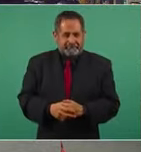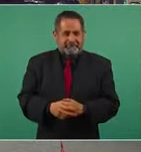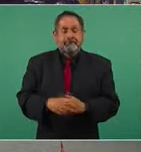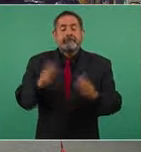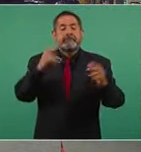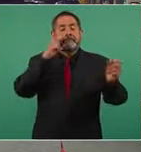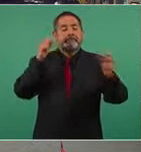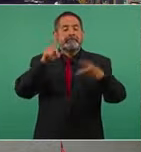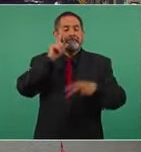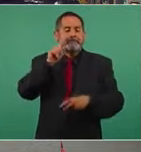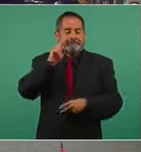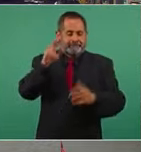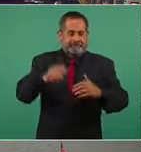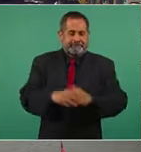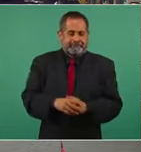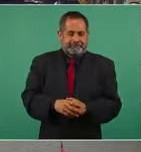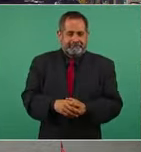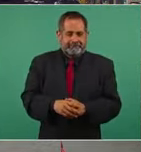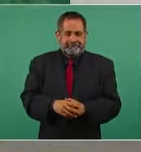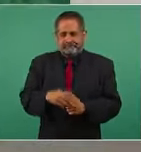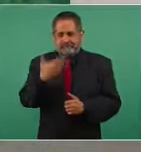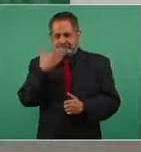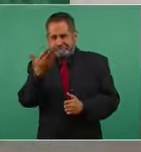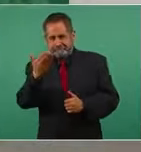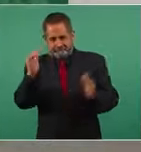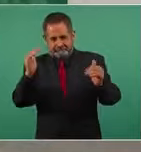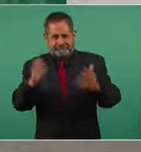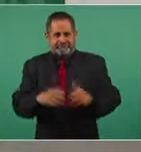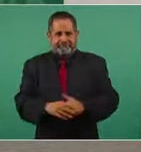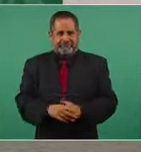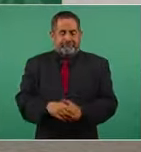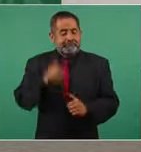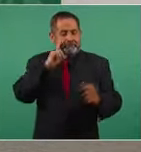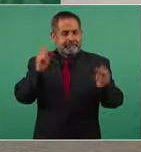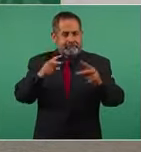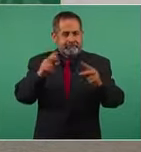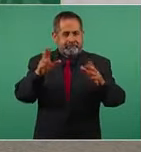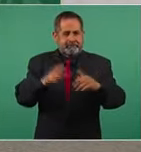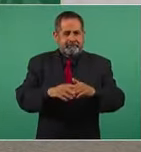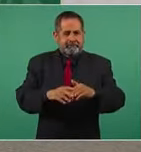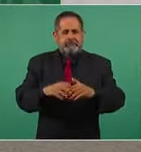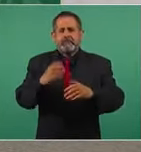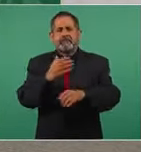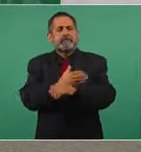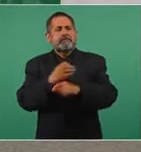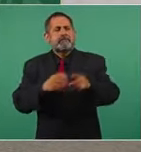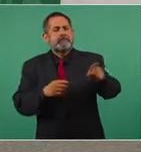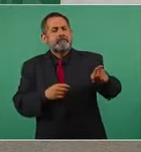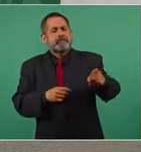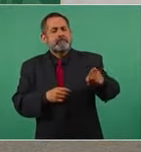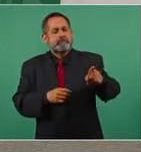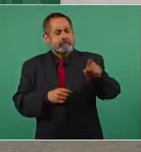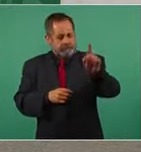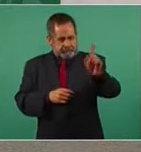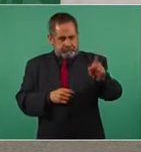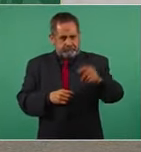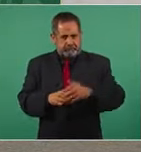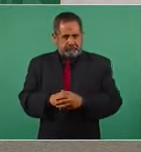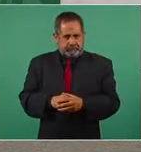nos vemos mañana que la pasen muy bien mañana quedó una compañera sí